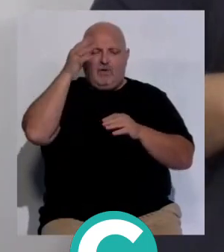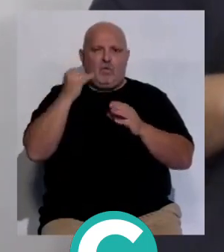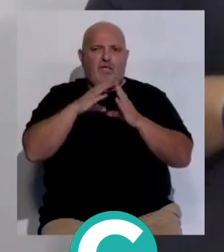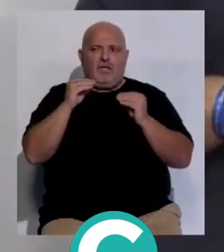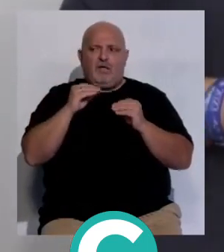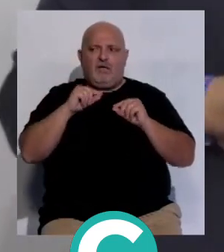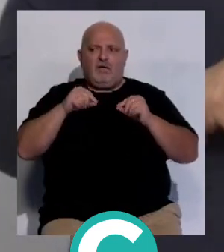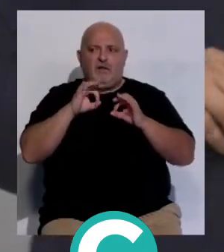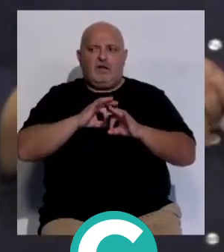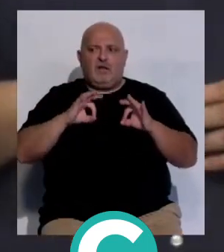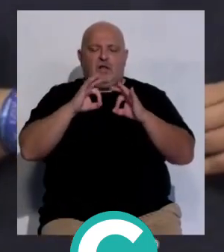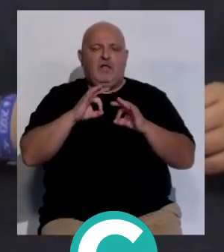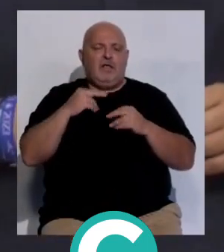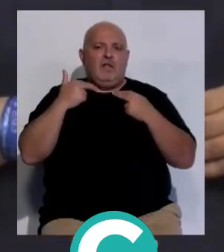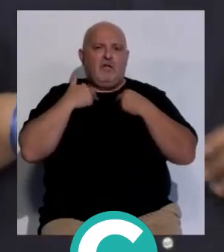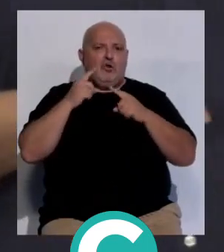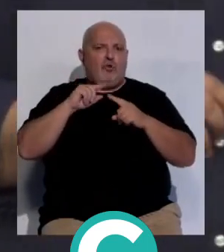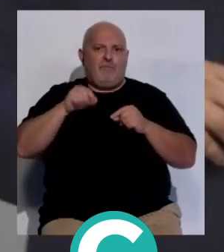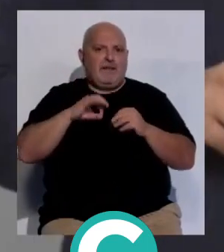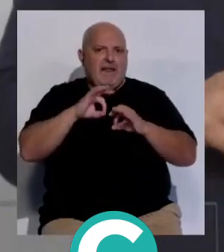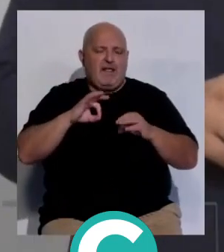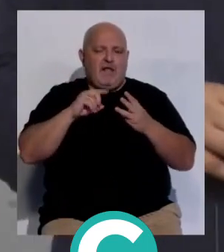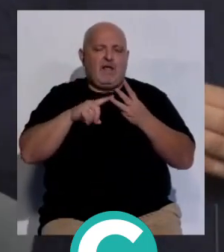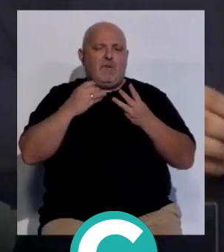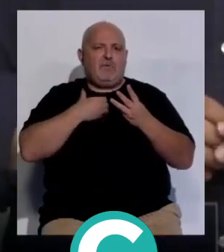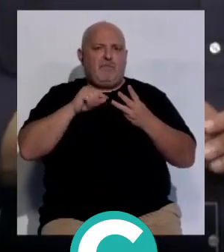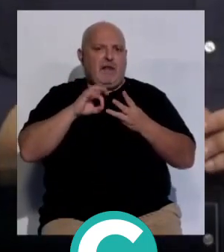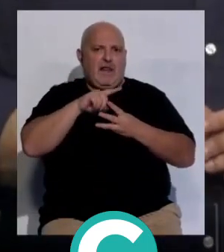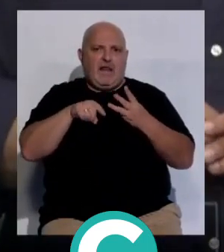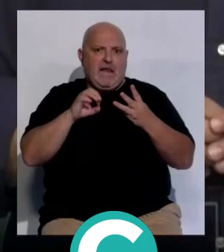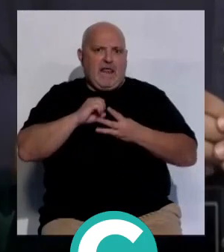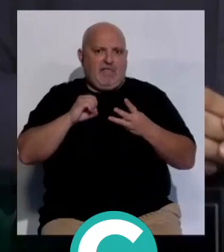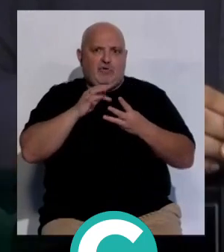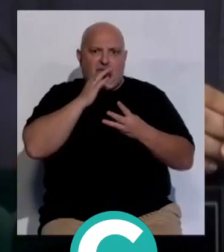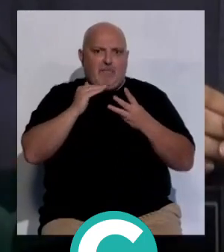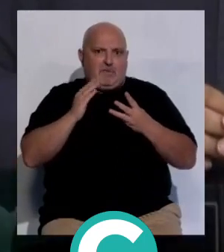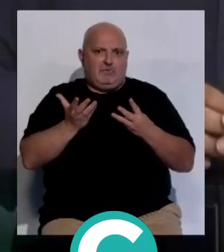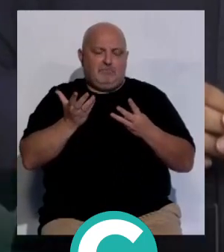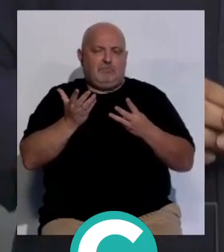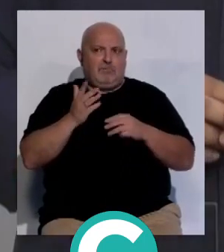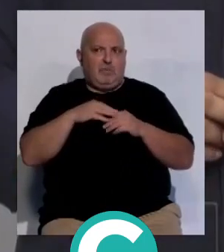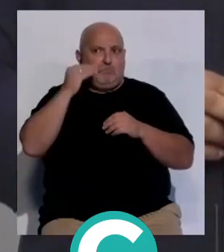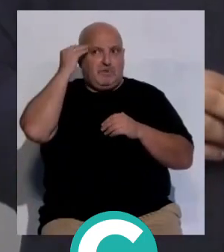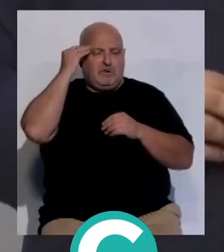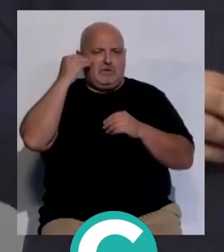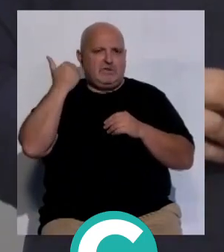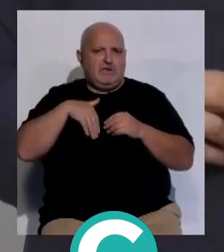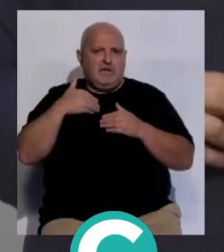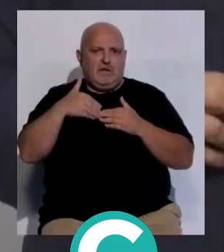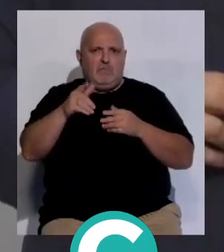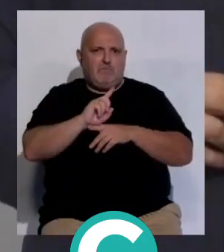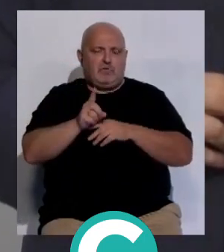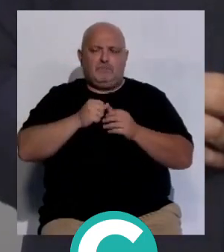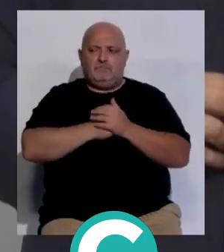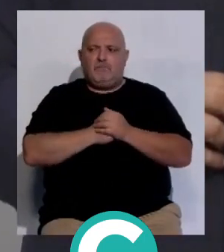Junta no ha firmado el convenio Diputación no ha firmado el convenio Ayuntamiento no ha firmado el convenio pero vamos yo creo que lo vamos a firmar muy